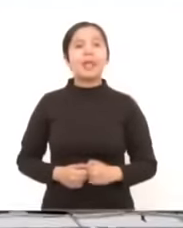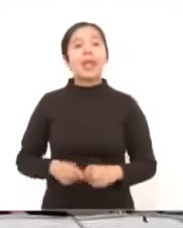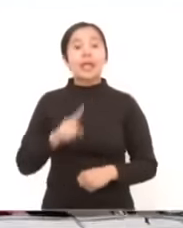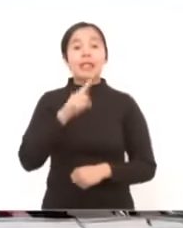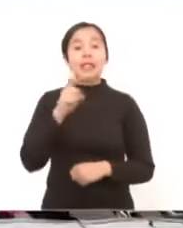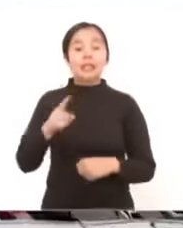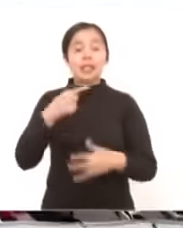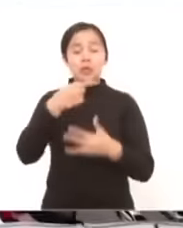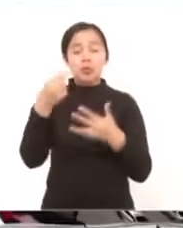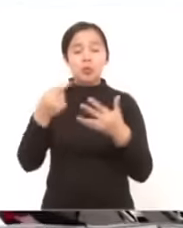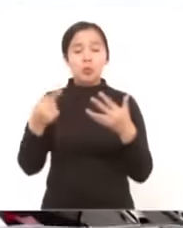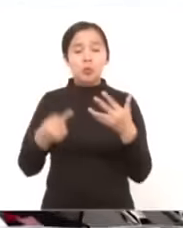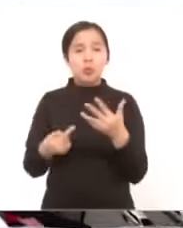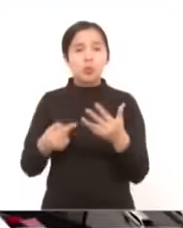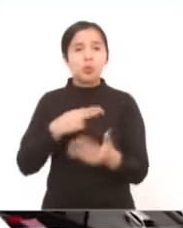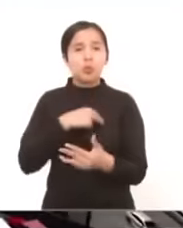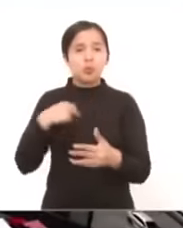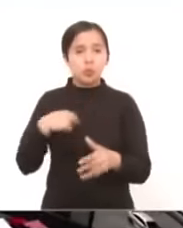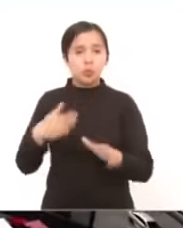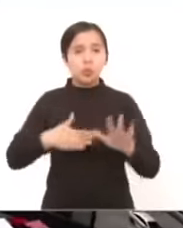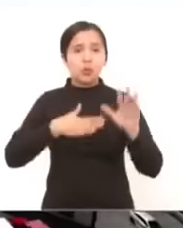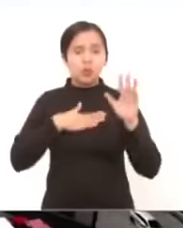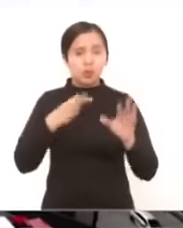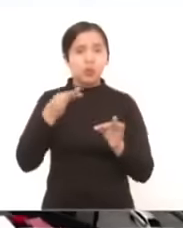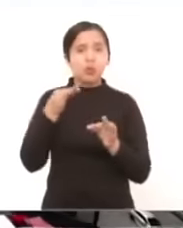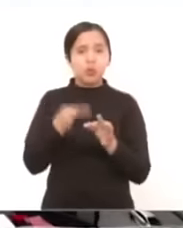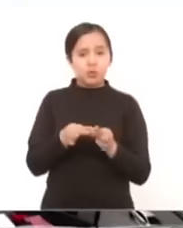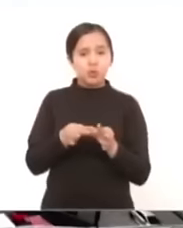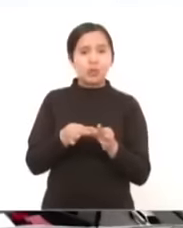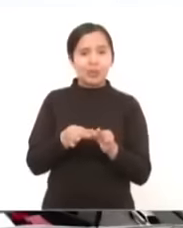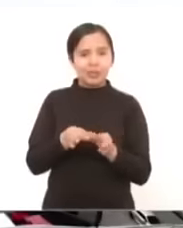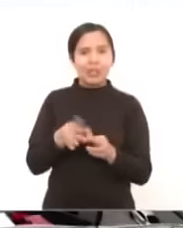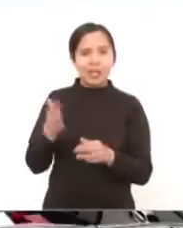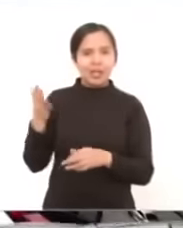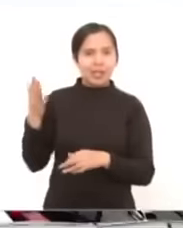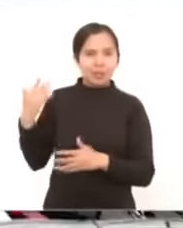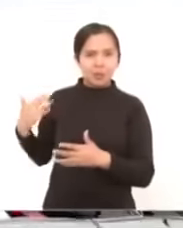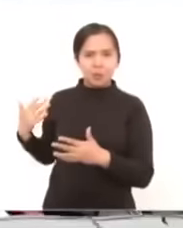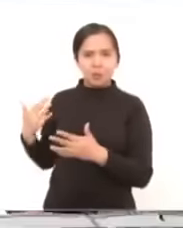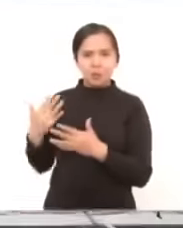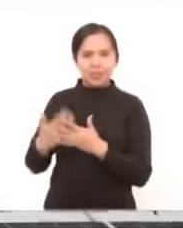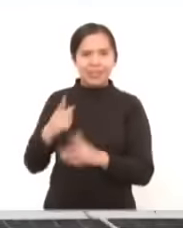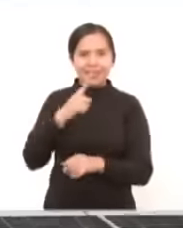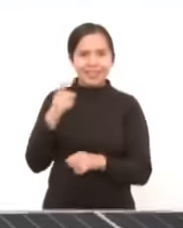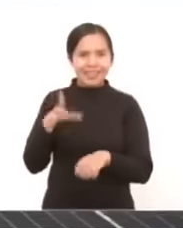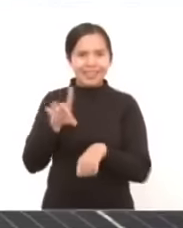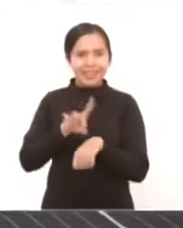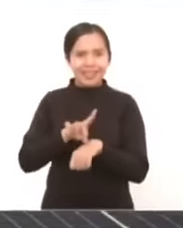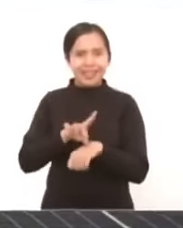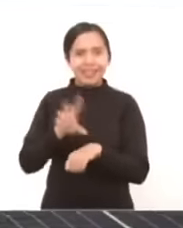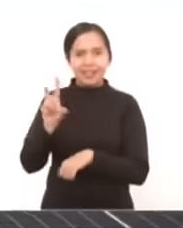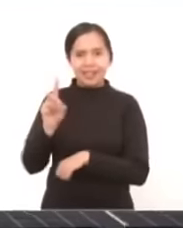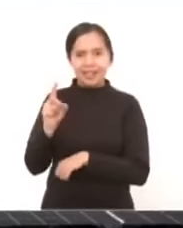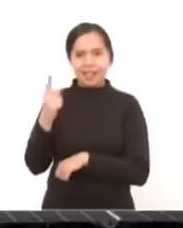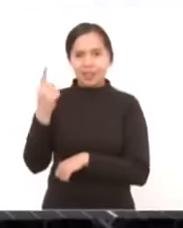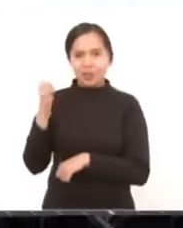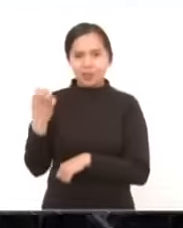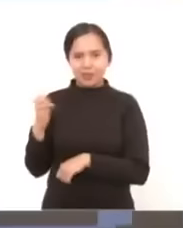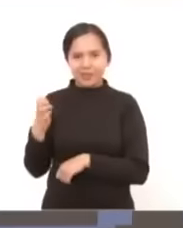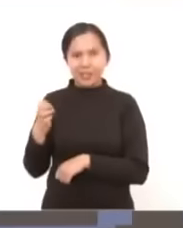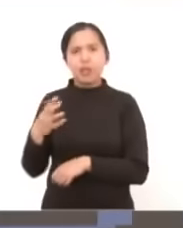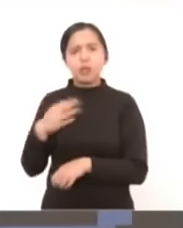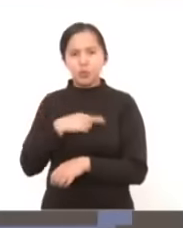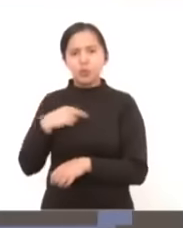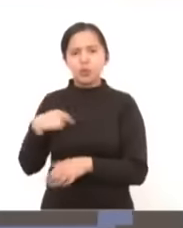que nos comprometimos a cumplir en estos siguientes 100 días a partir del 31 de enero